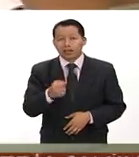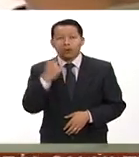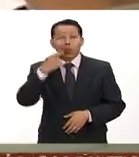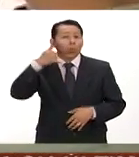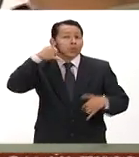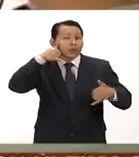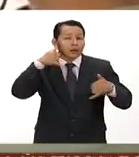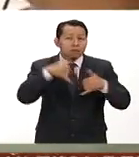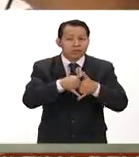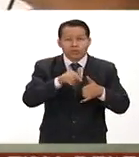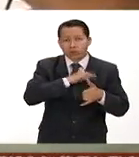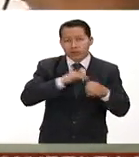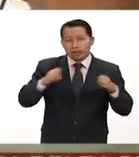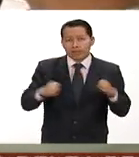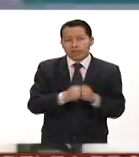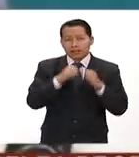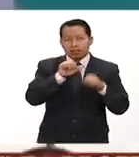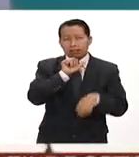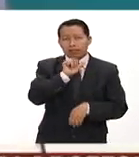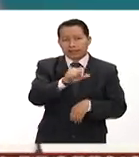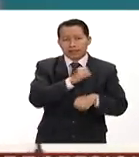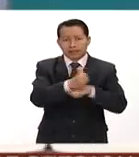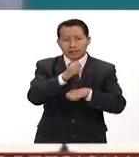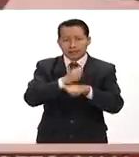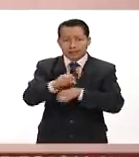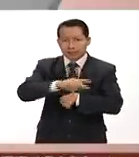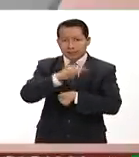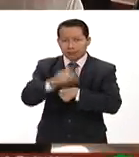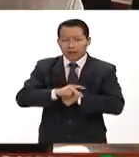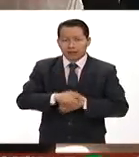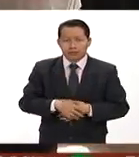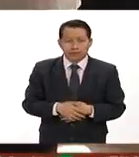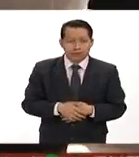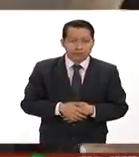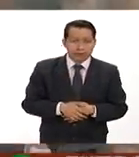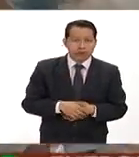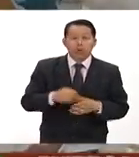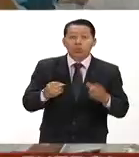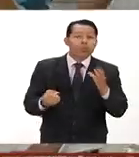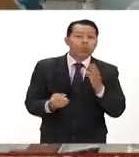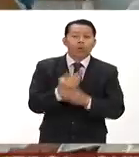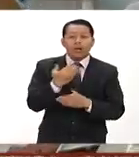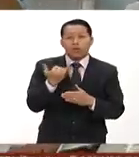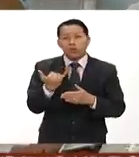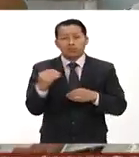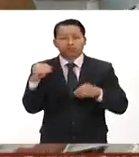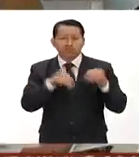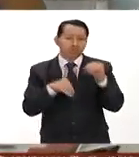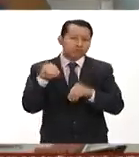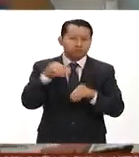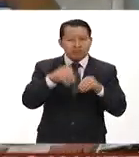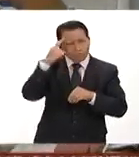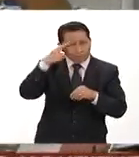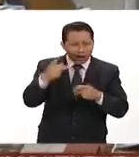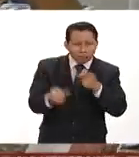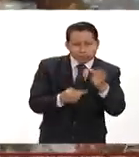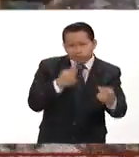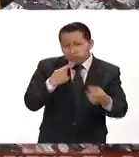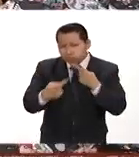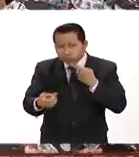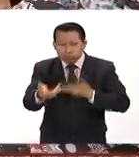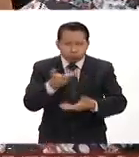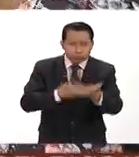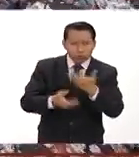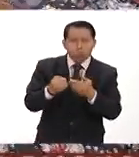para reportar emergencias en 16 entidades del país inédito y enriquecedor el proceso de consulta para construir